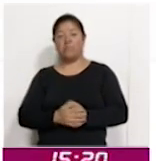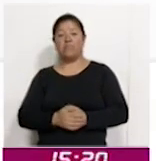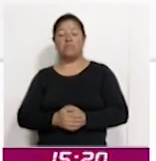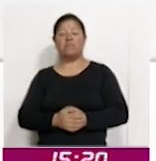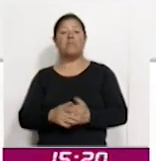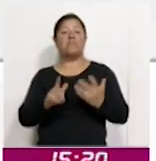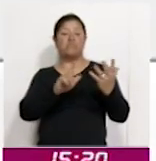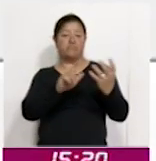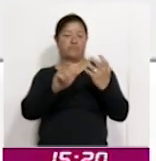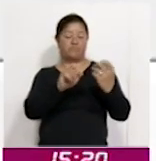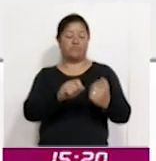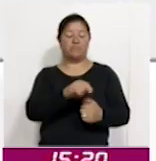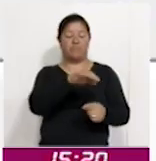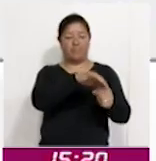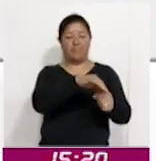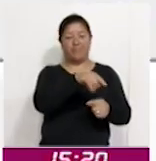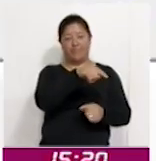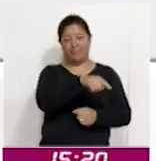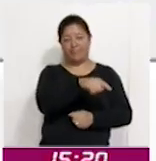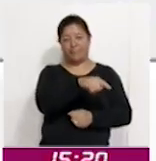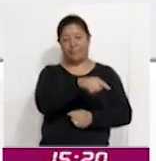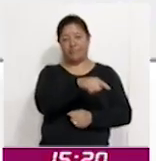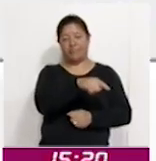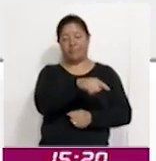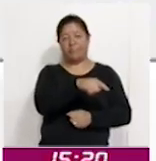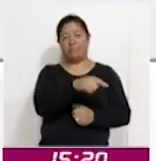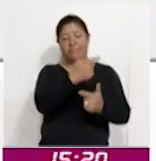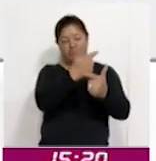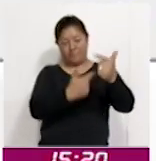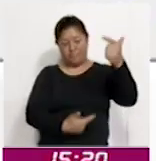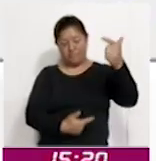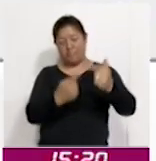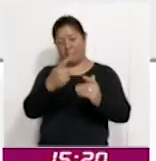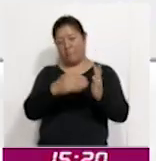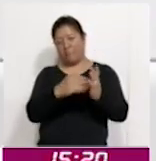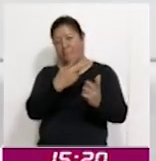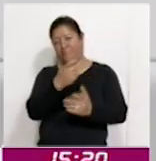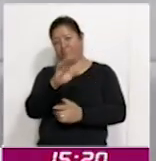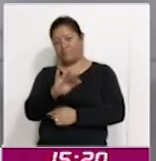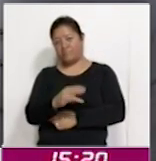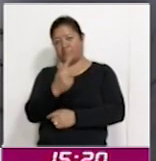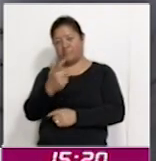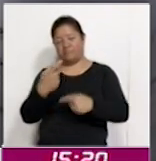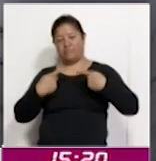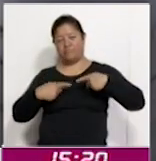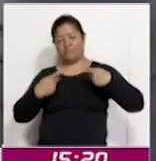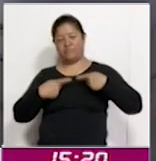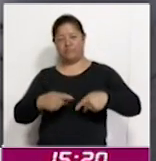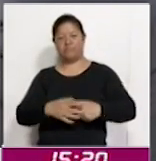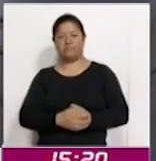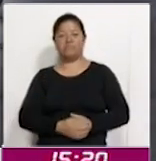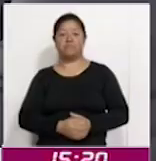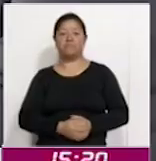760 votos emitidos, de un padrón de 1.248 ciudadanos.